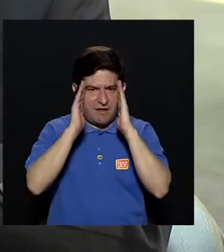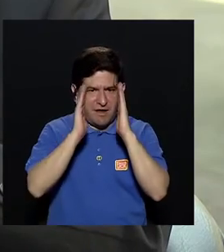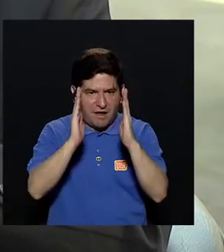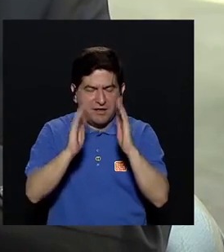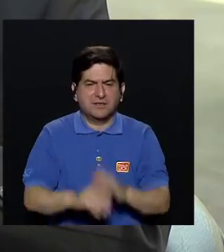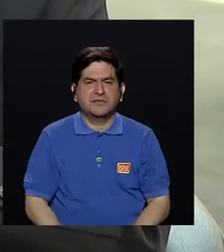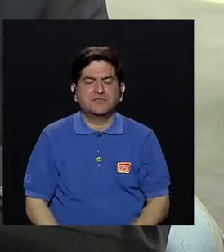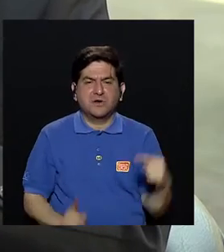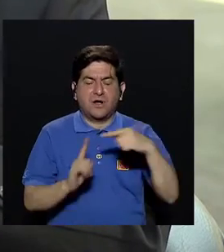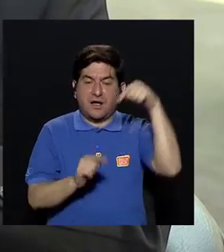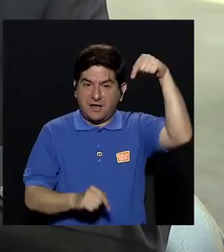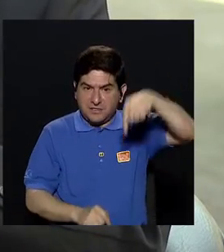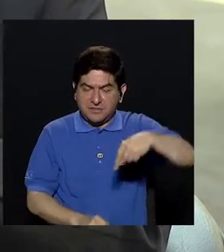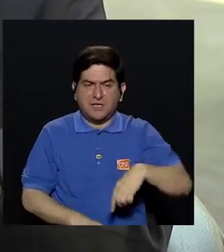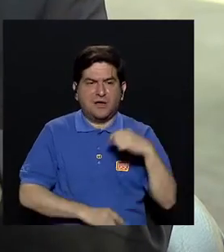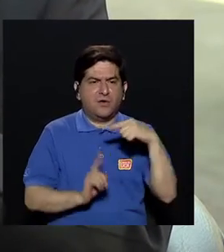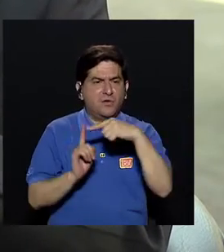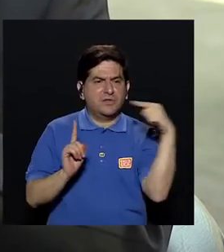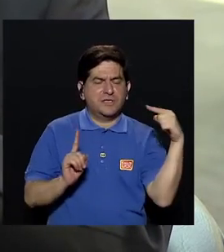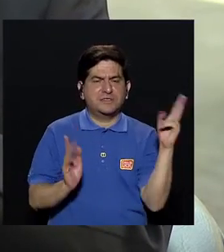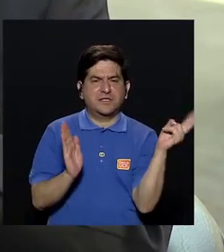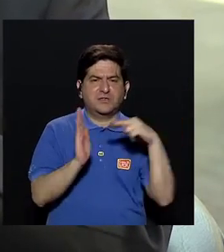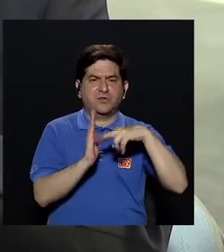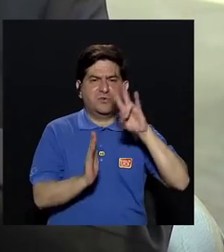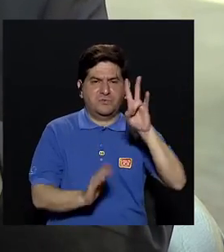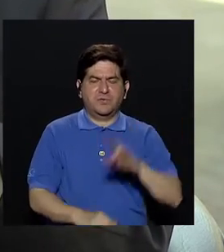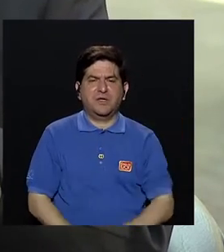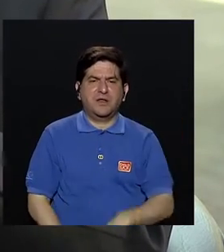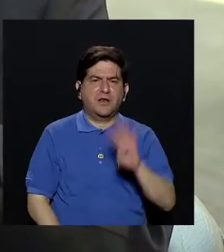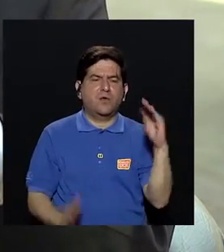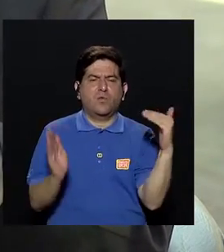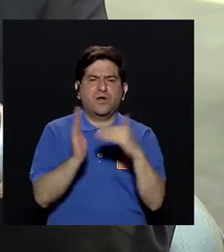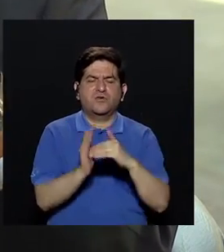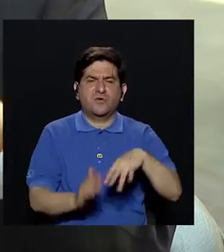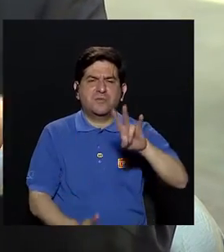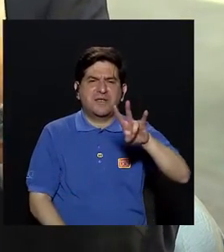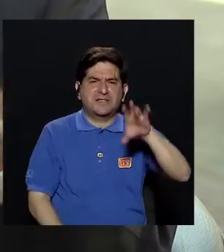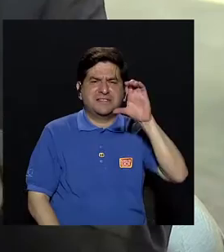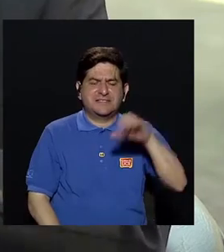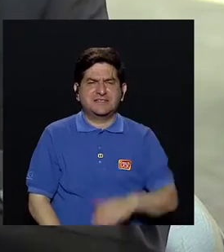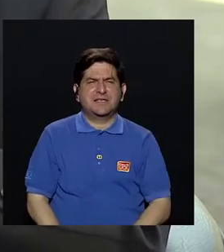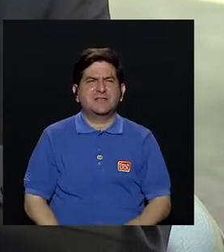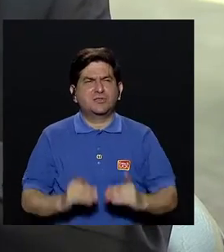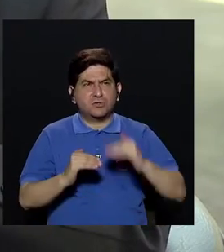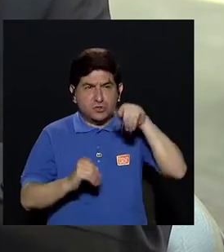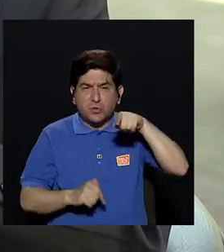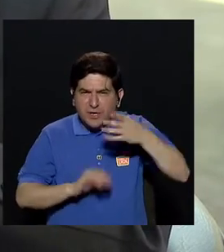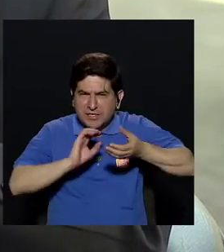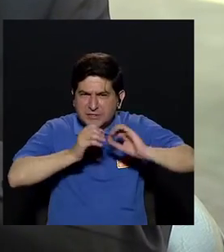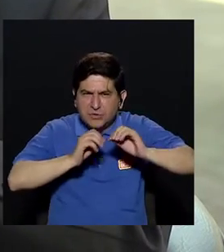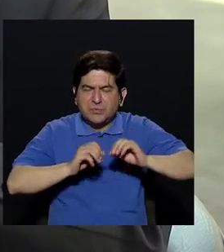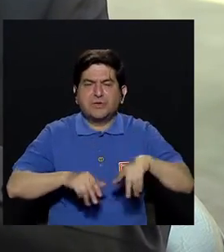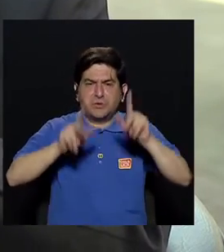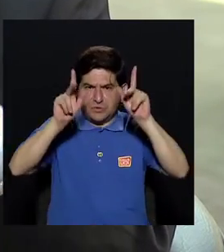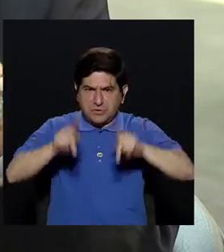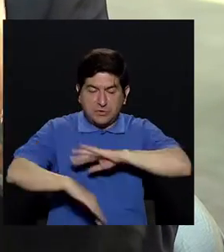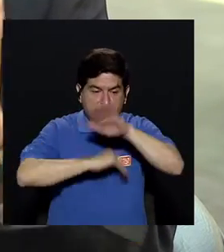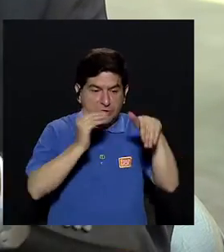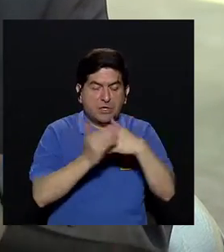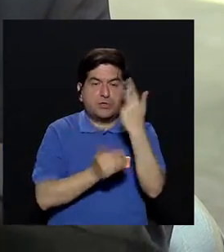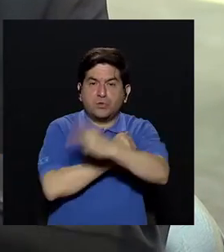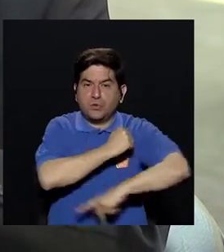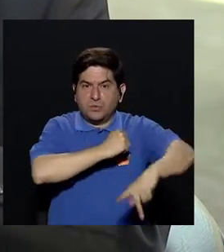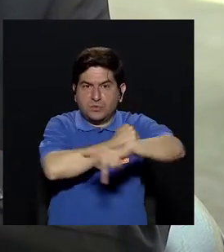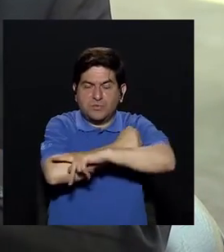atendido al día de hoy, desde el año 2007, 4.700, más de 4.700 personas de